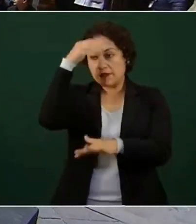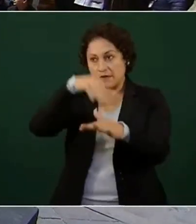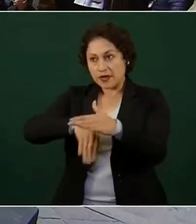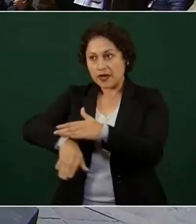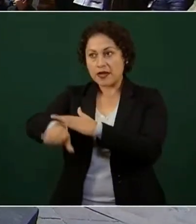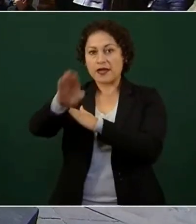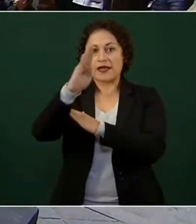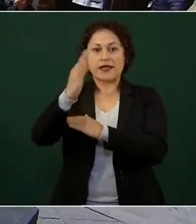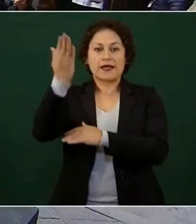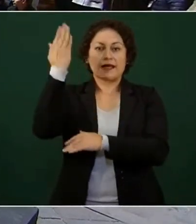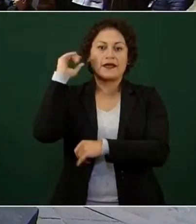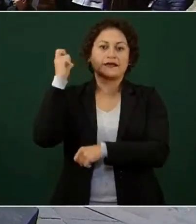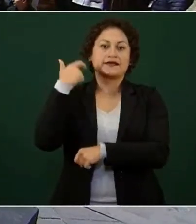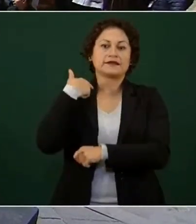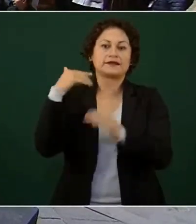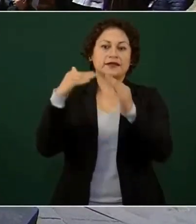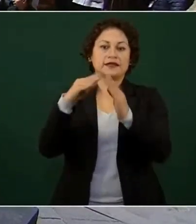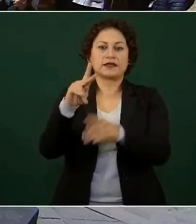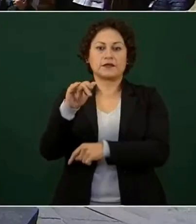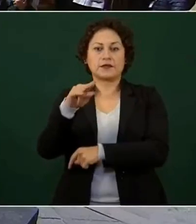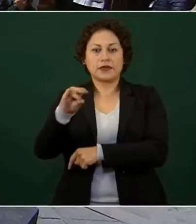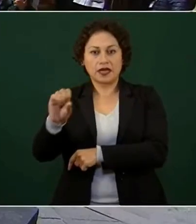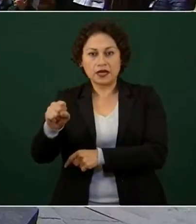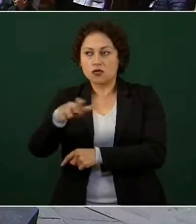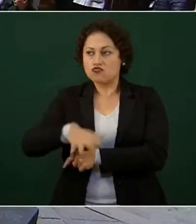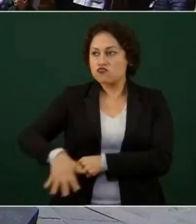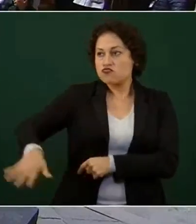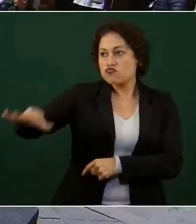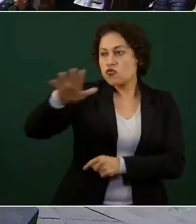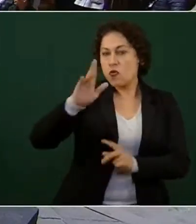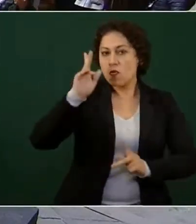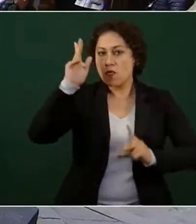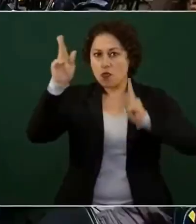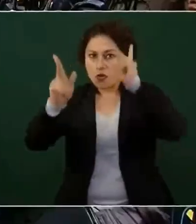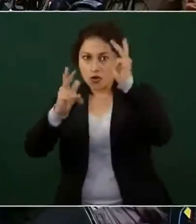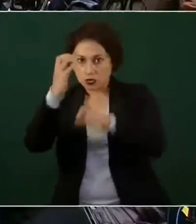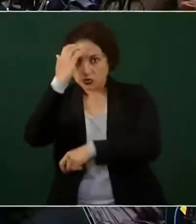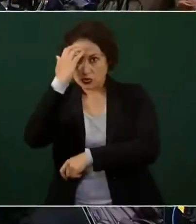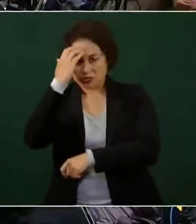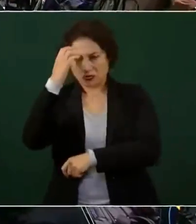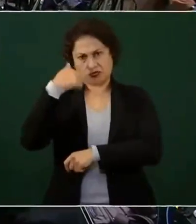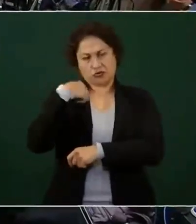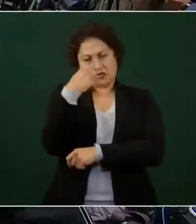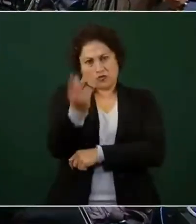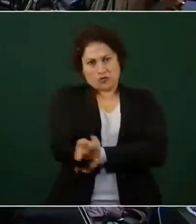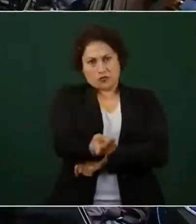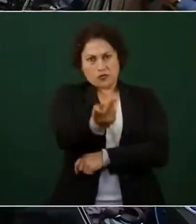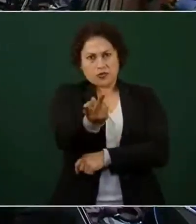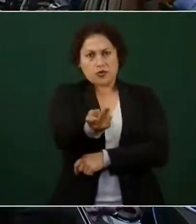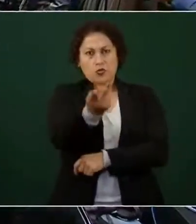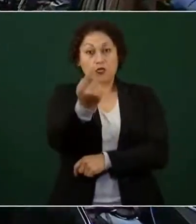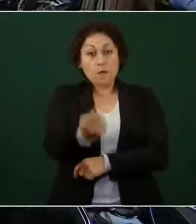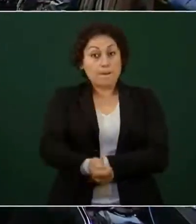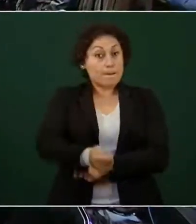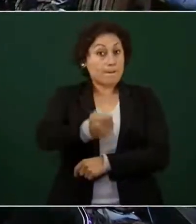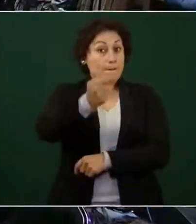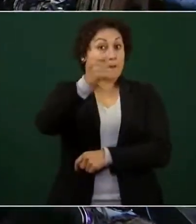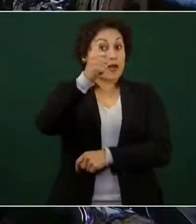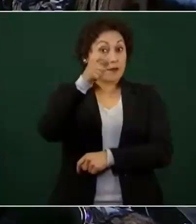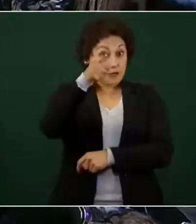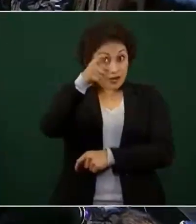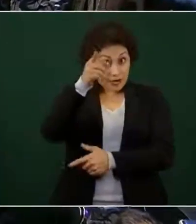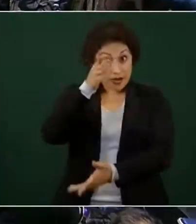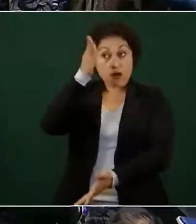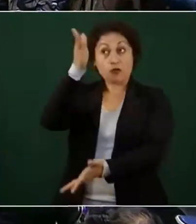remodelación de este complejo. Preguntarle, presidente, si esta es la primera ocasión en la cual usted visita